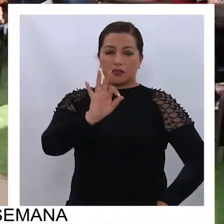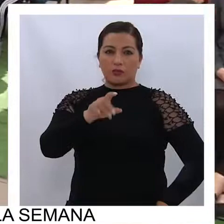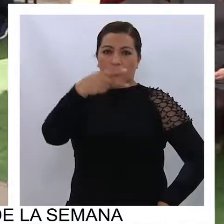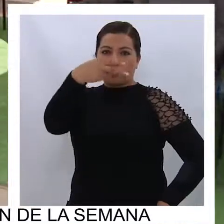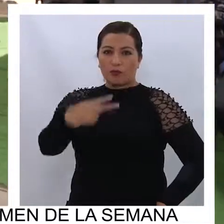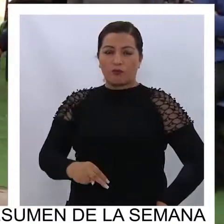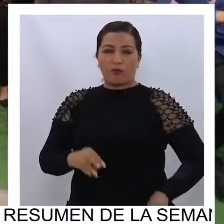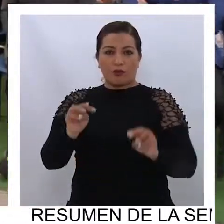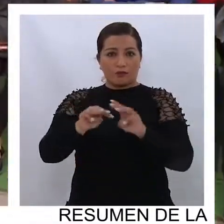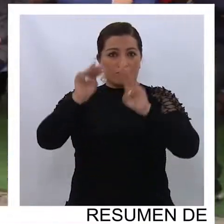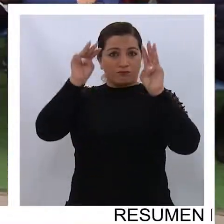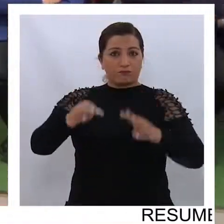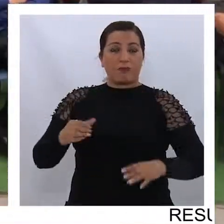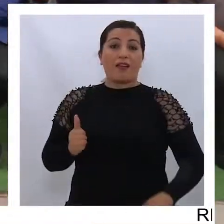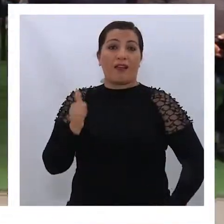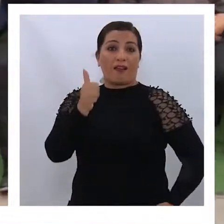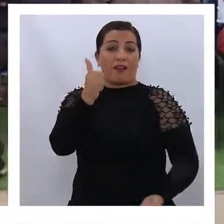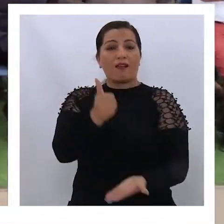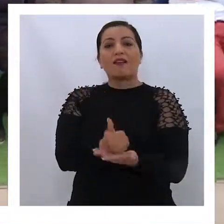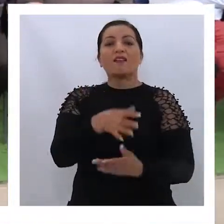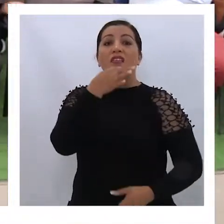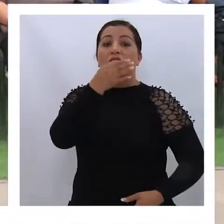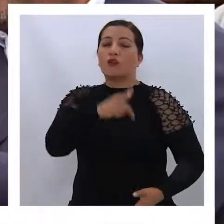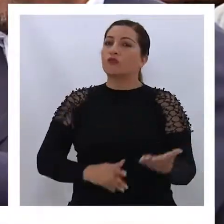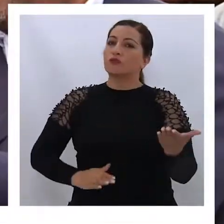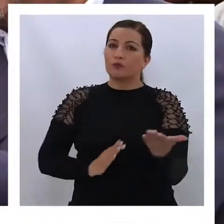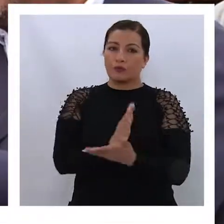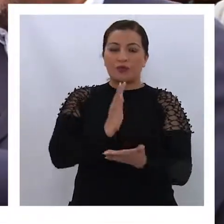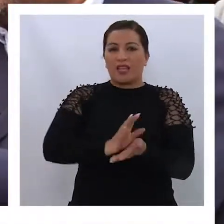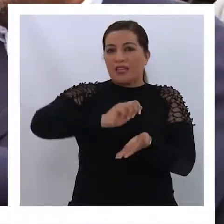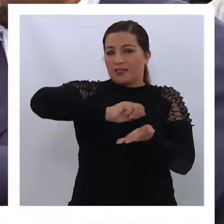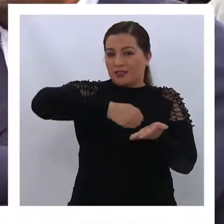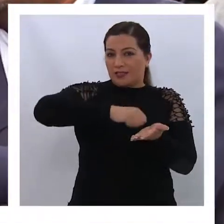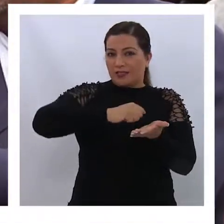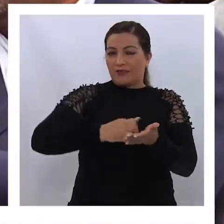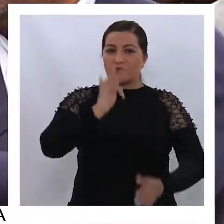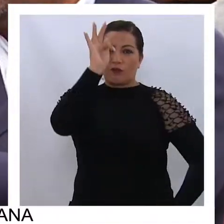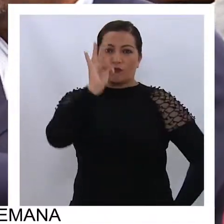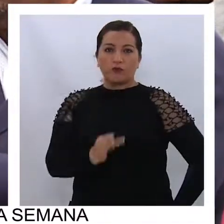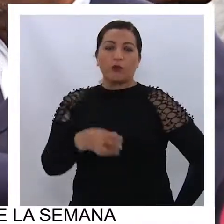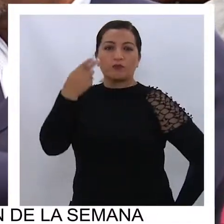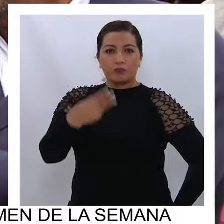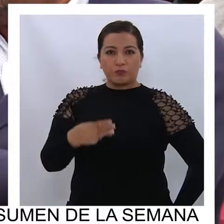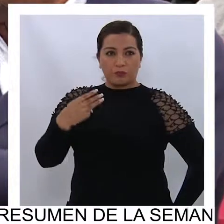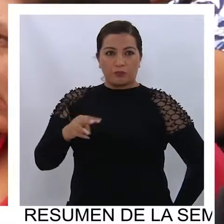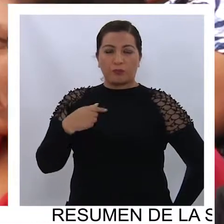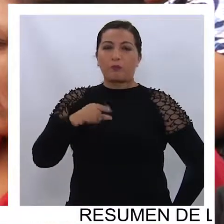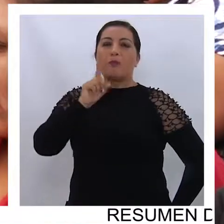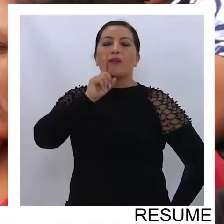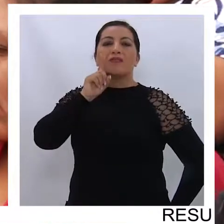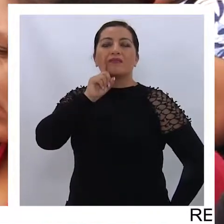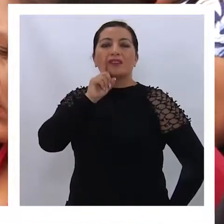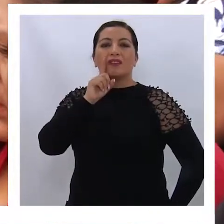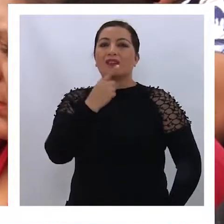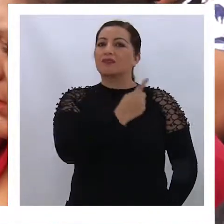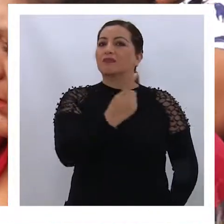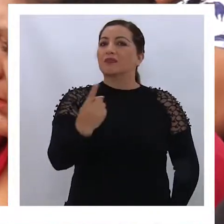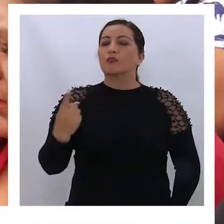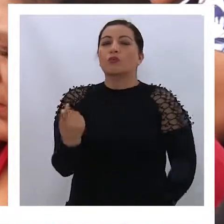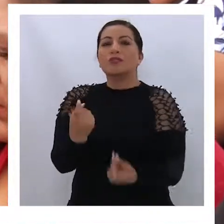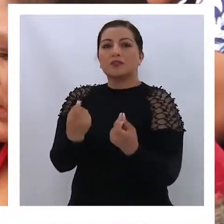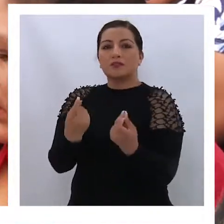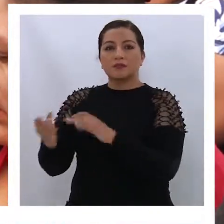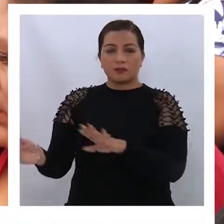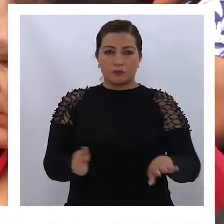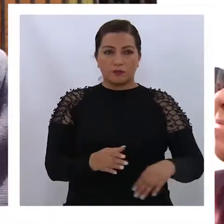50 locatarios afectados, el alcalde informó que a partir de hoy deberán inscribirse con los funcionarios municipales para catastrar las necesidades de